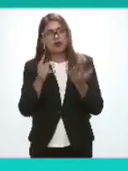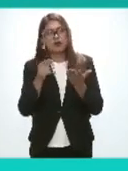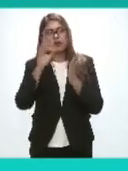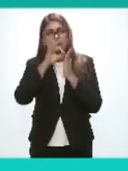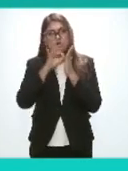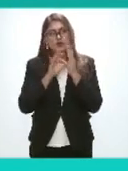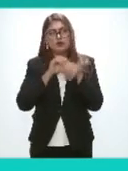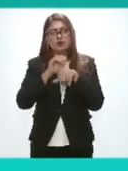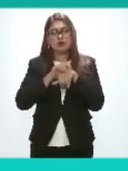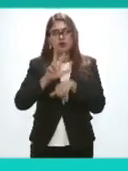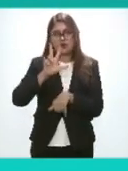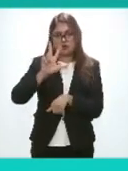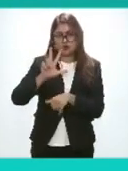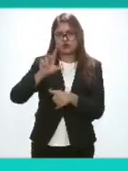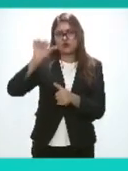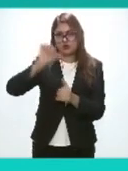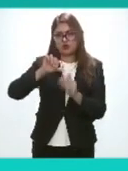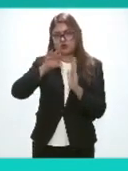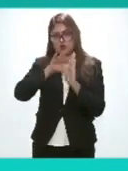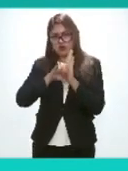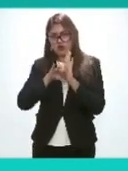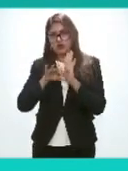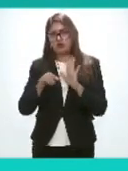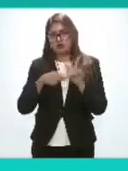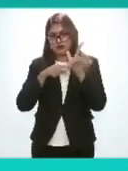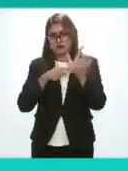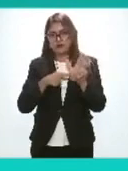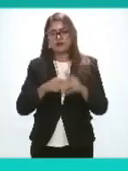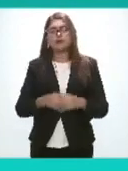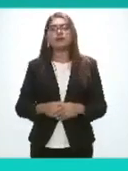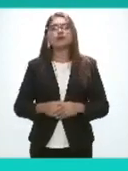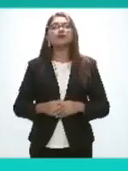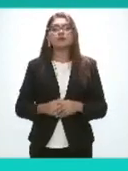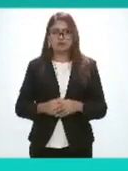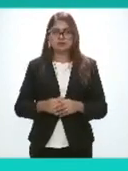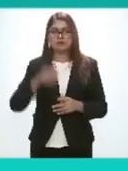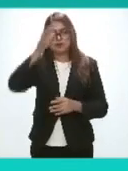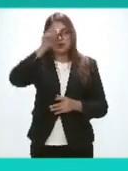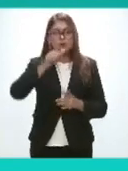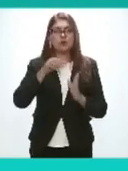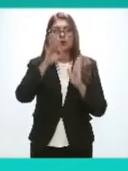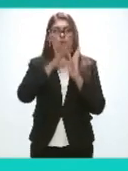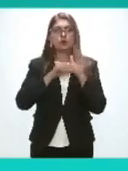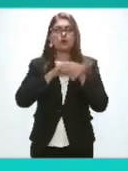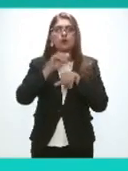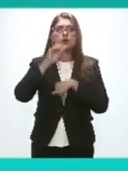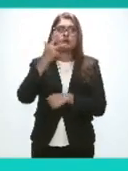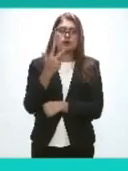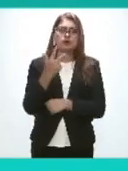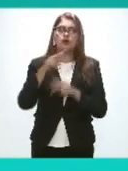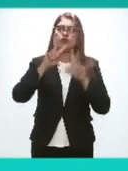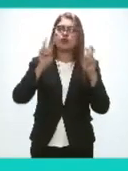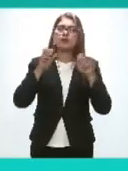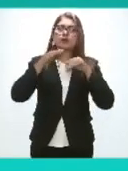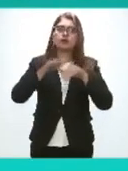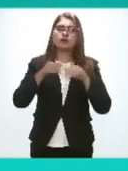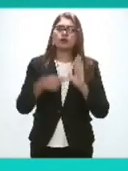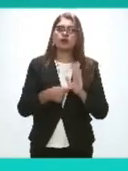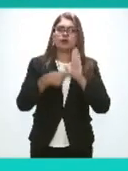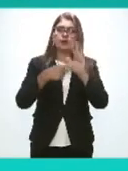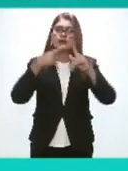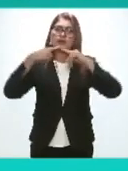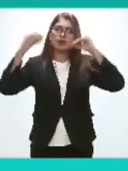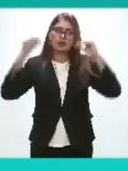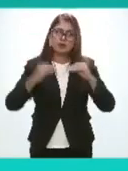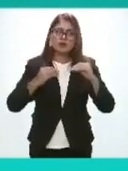del punto 8 del orden del día con gusto presidenta el punto 8 del orden del día de esta sesión es referente a la presentación de